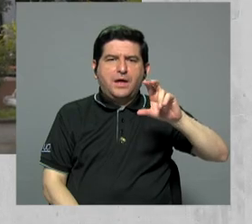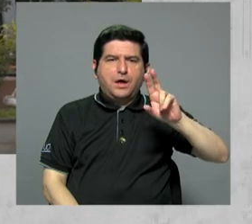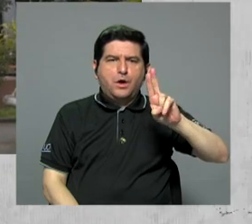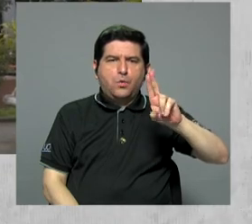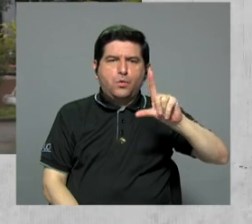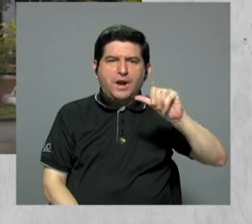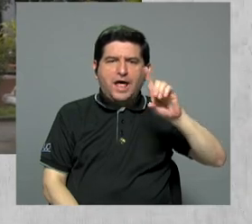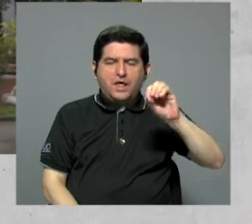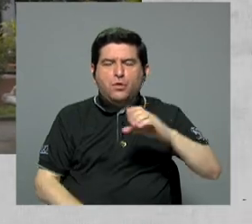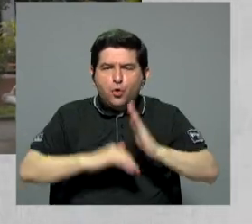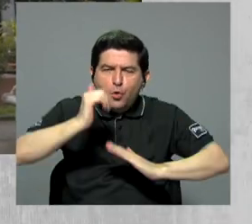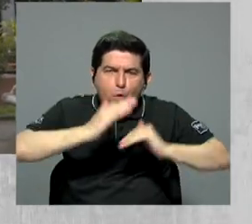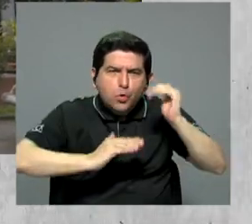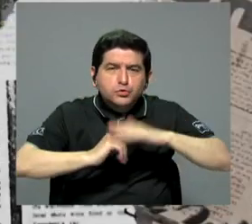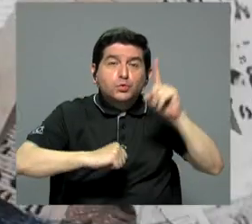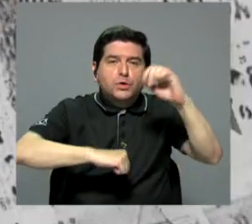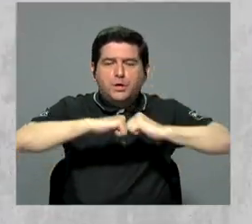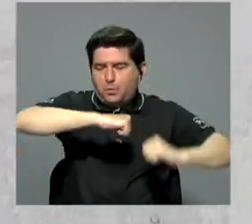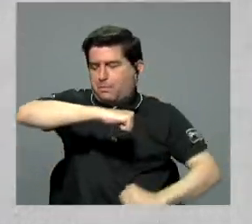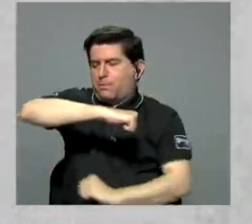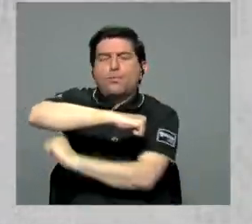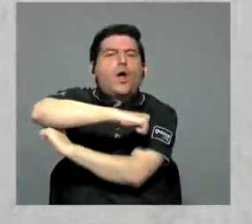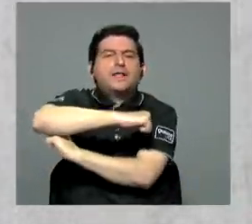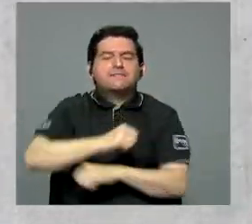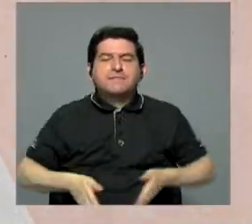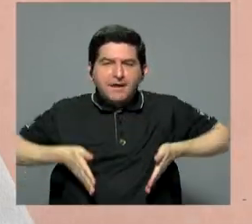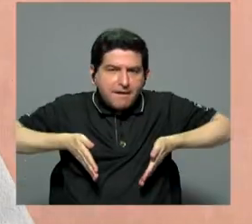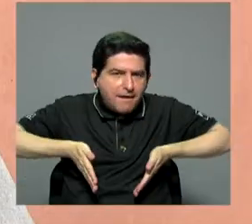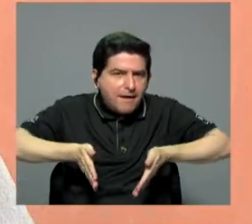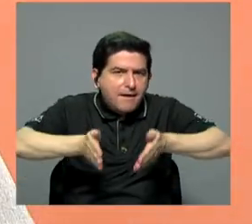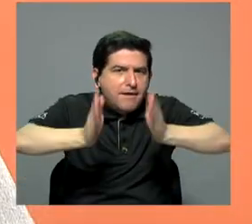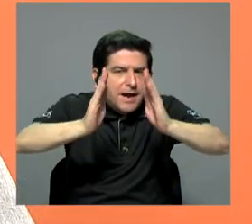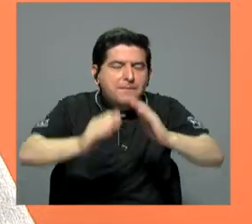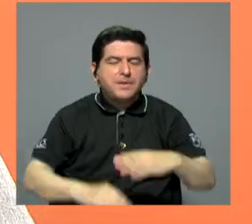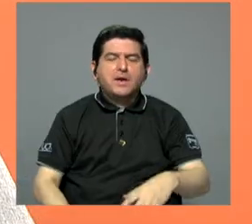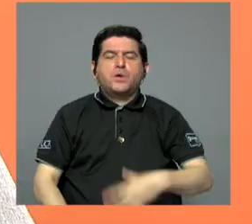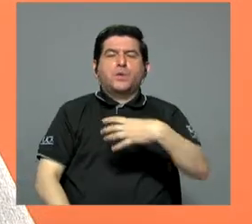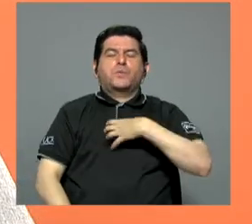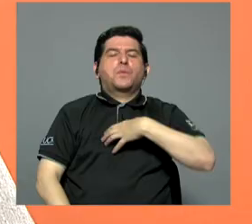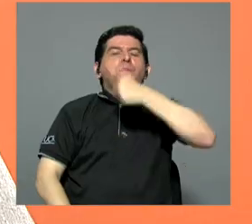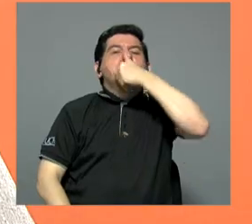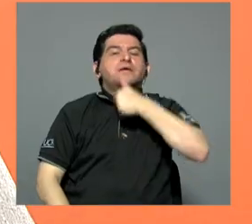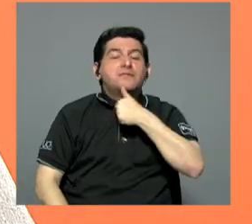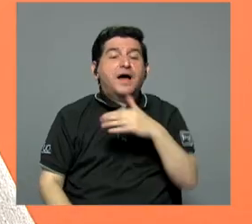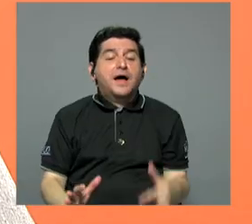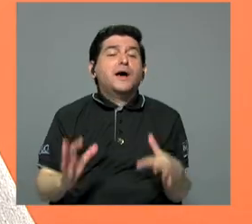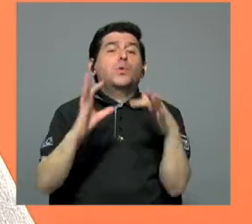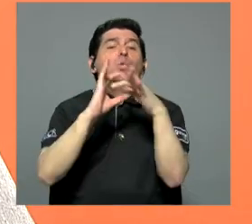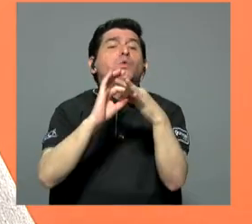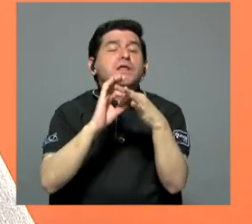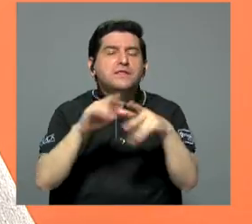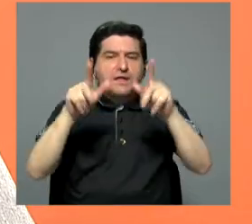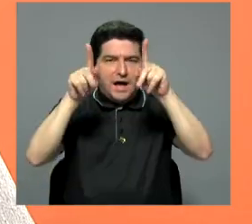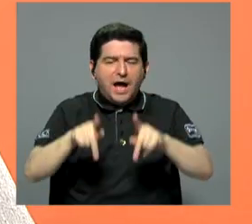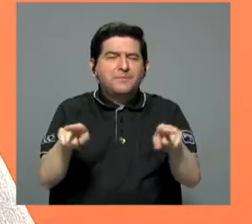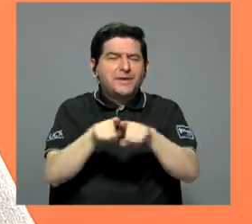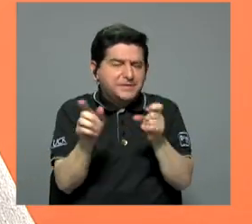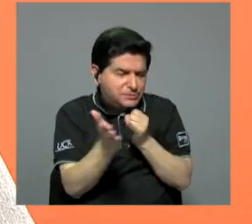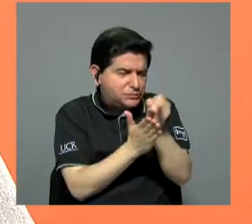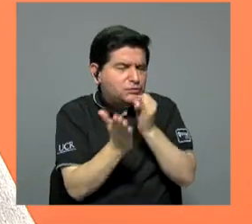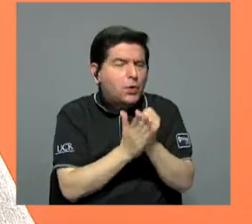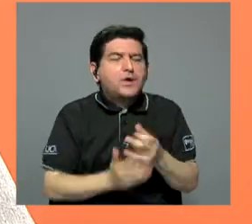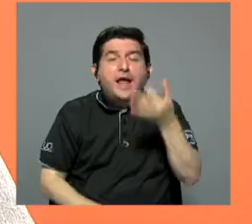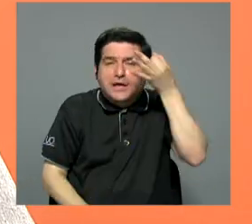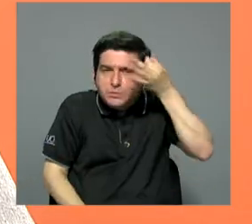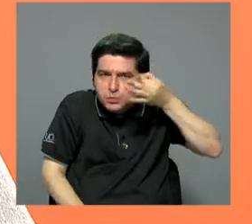construcción de una, de un puente, de un camino en una propiedad privada. Privada que estaría vinculada a una persona que también se investiga